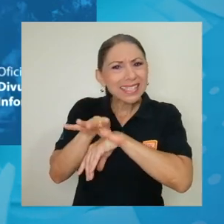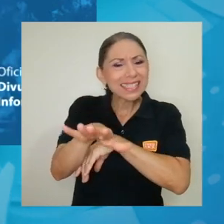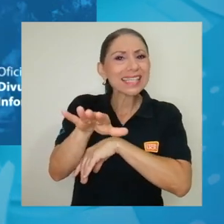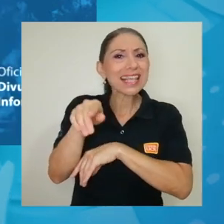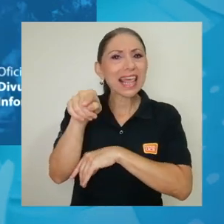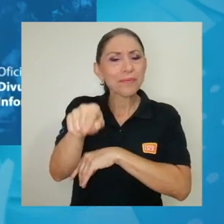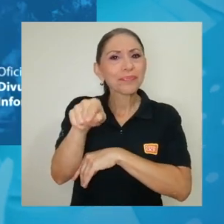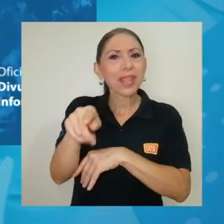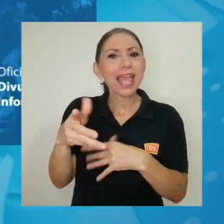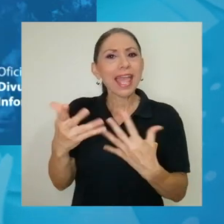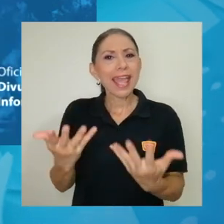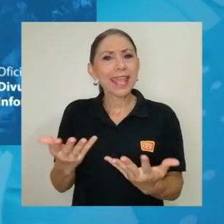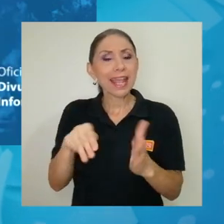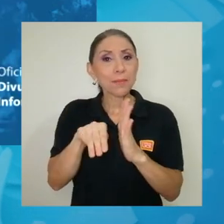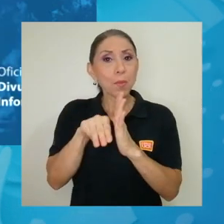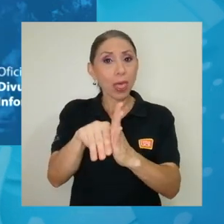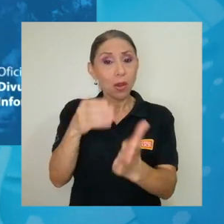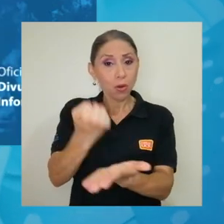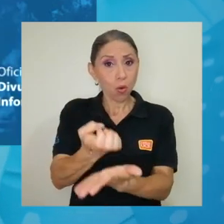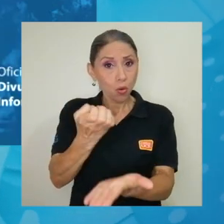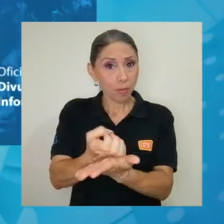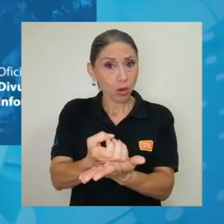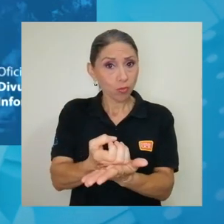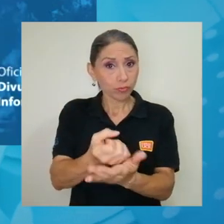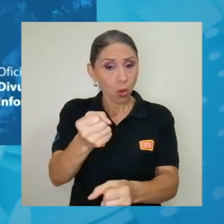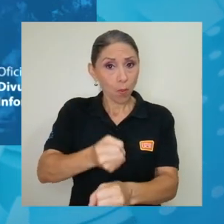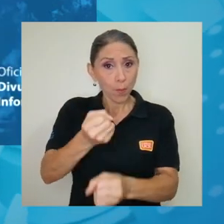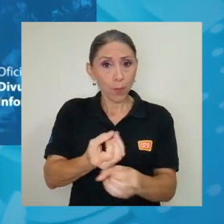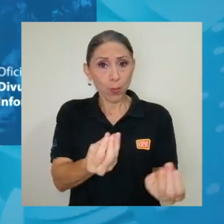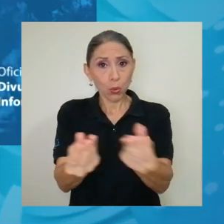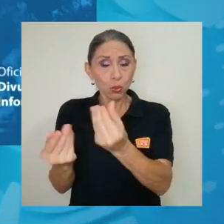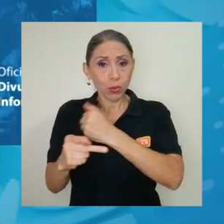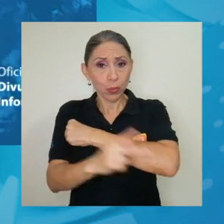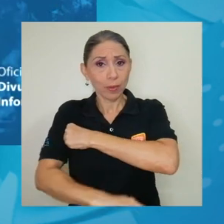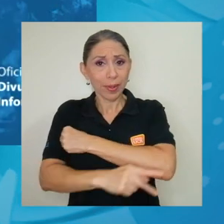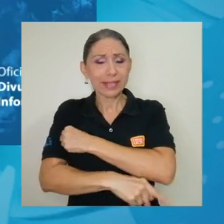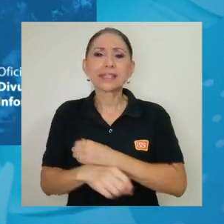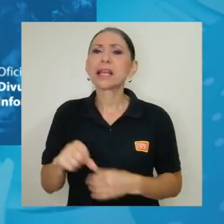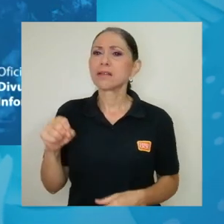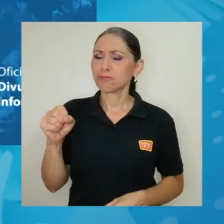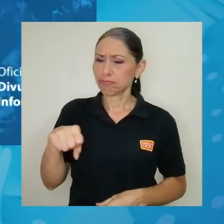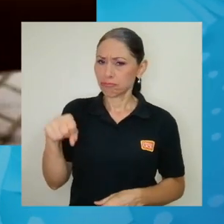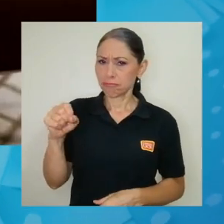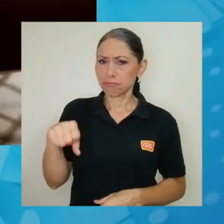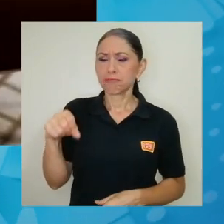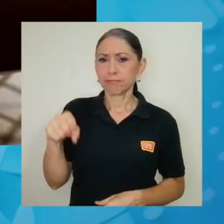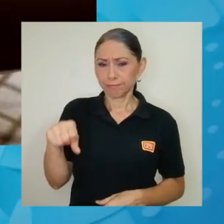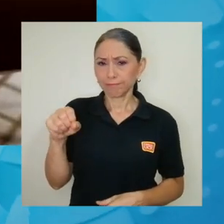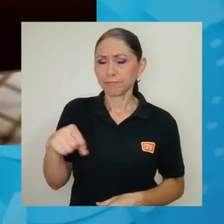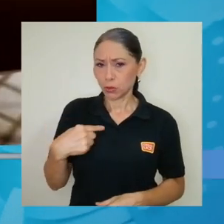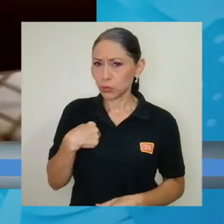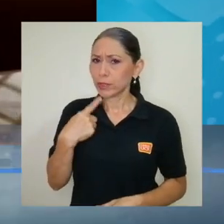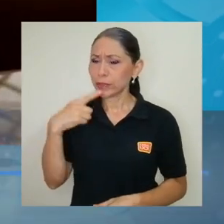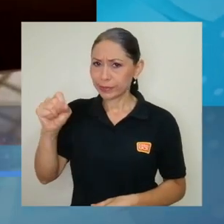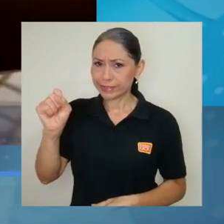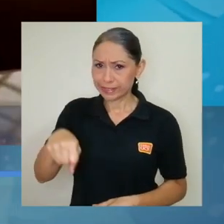parte de la, tal vez el modelo económico o productivo del país? Sí, sí, sí, yo digo que sí, que ha